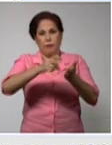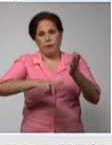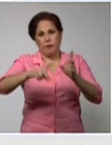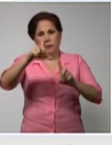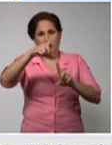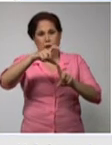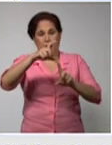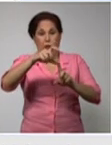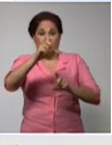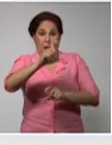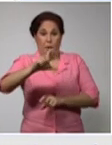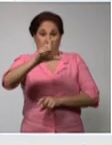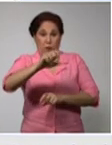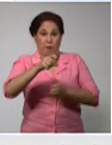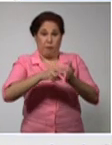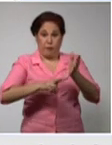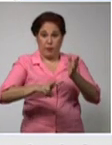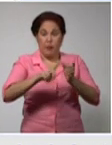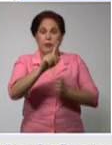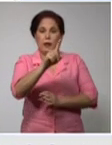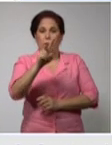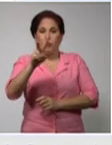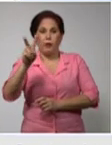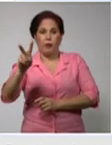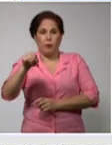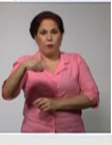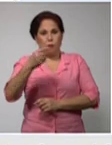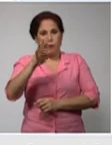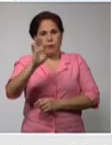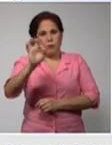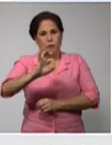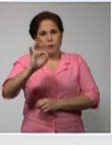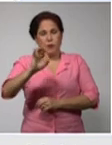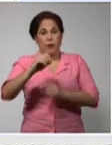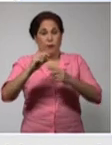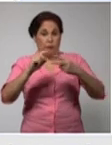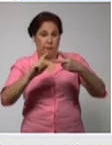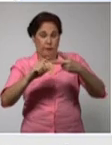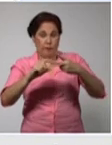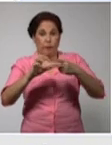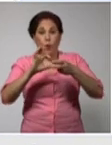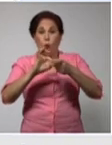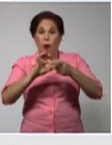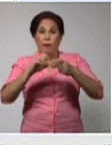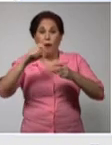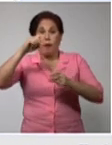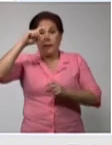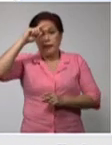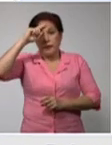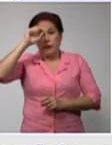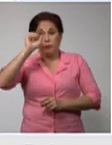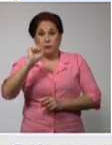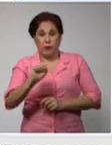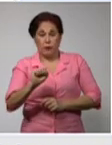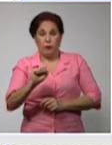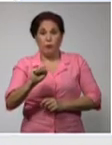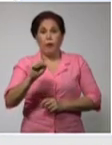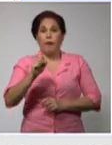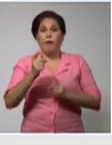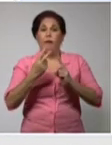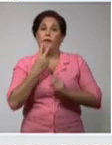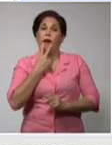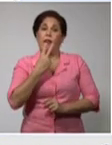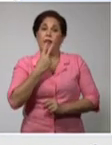tasa de 122,4. Le sigue Guaymar y Santa Cruz del Norte, y vertientes, pero con cifras